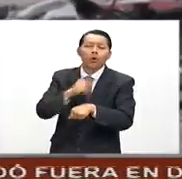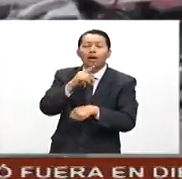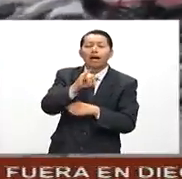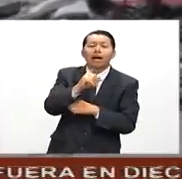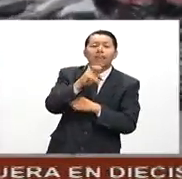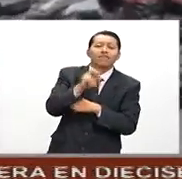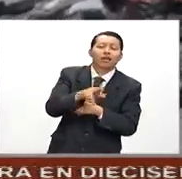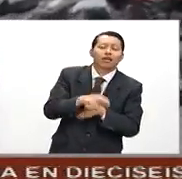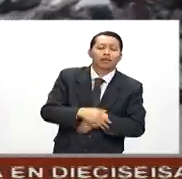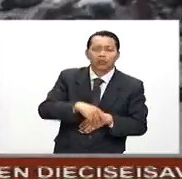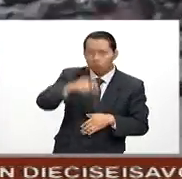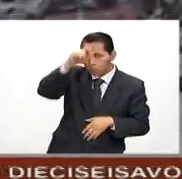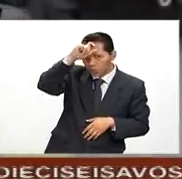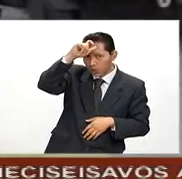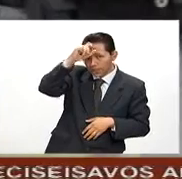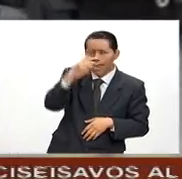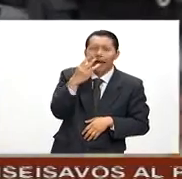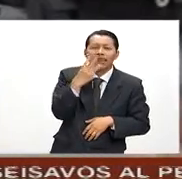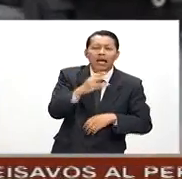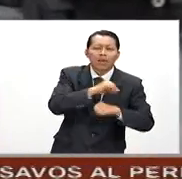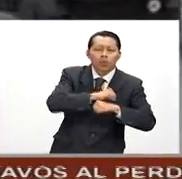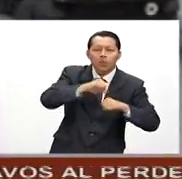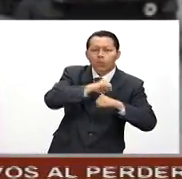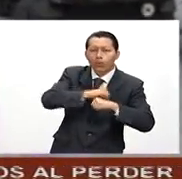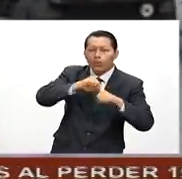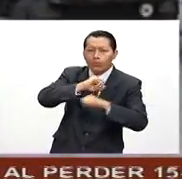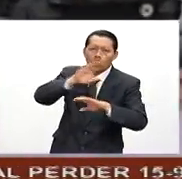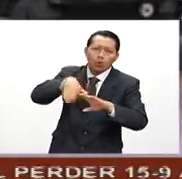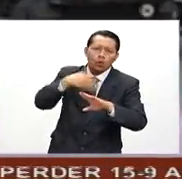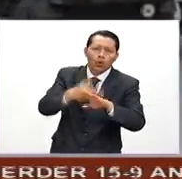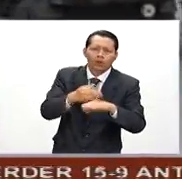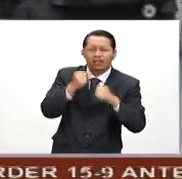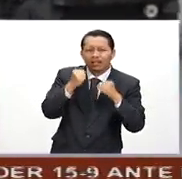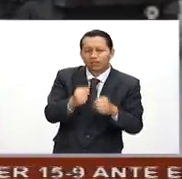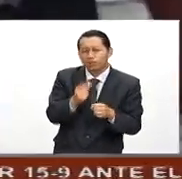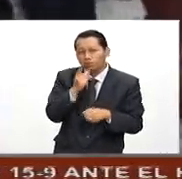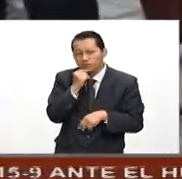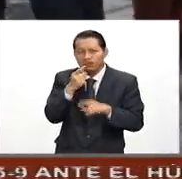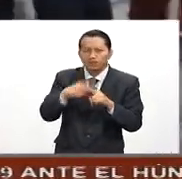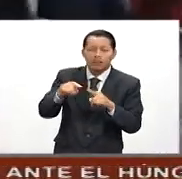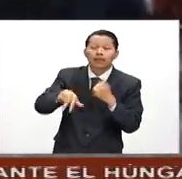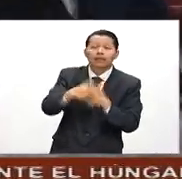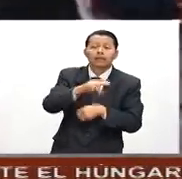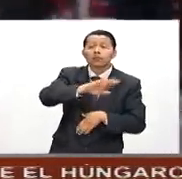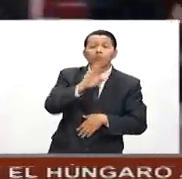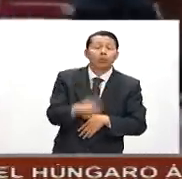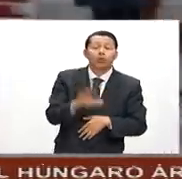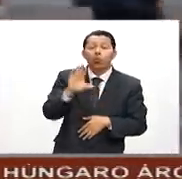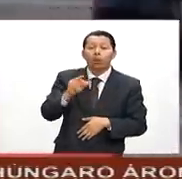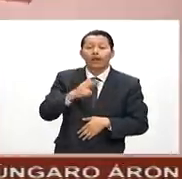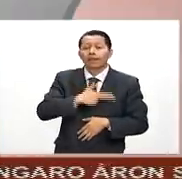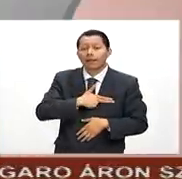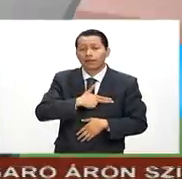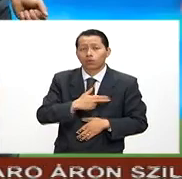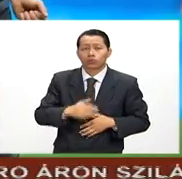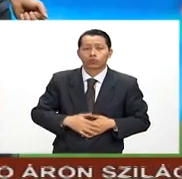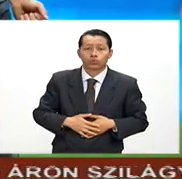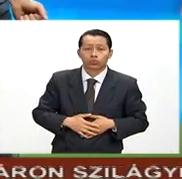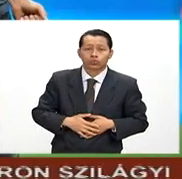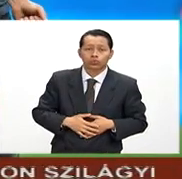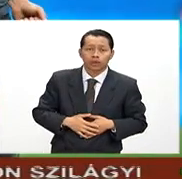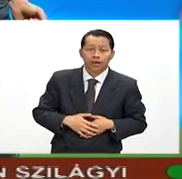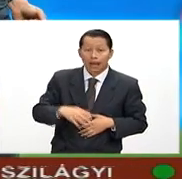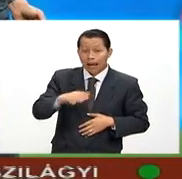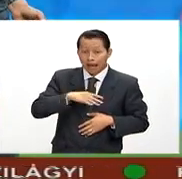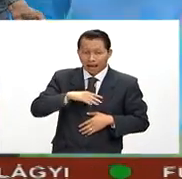En Turquía, tres ataques contra las fuerzas de seguridad dejan al menos 13 muertos y 40 heridos. La